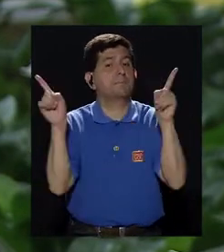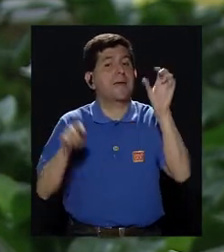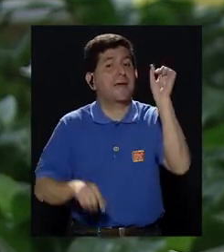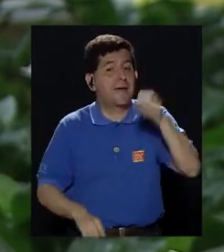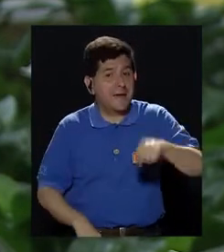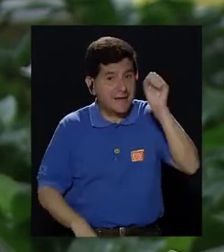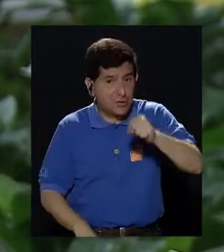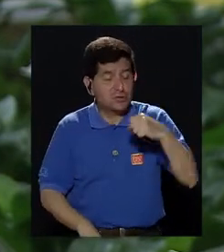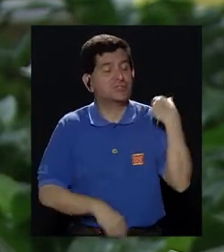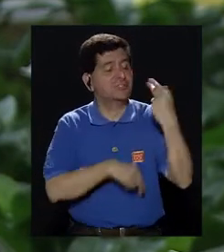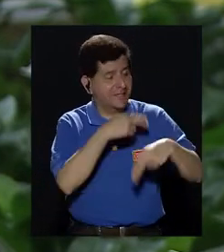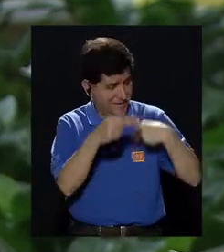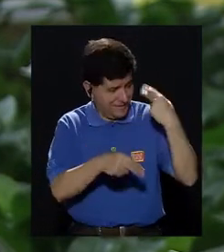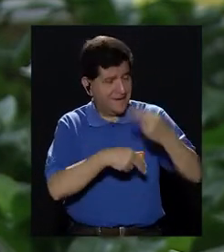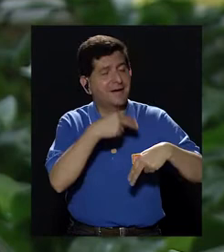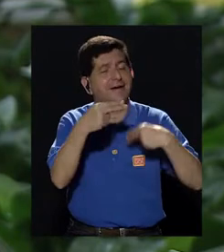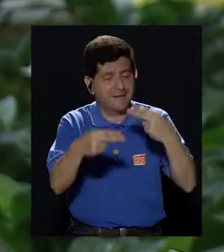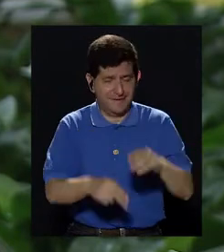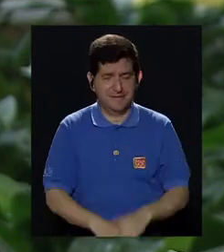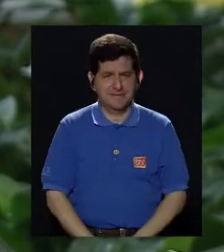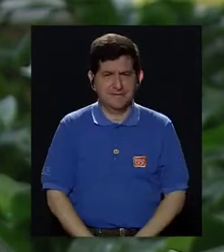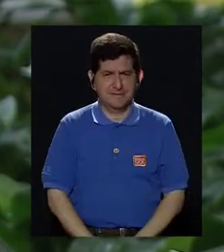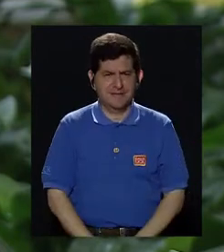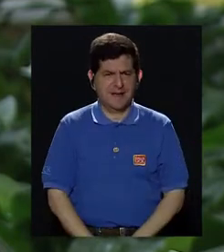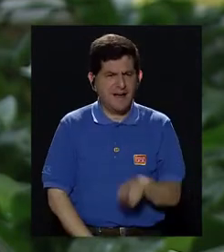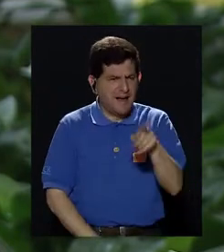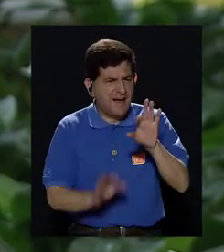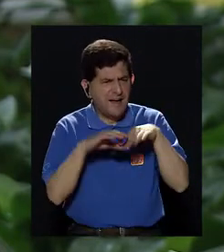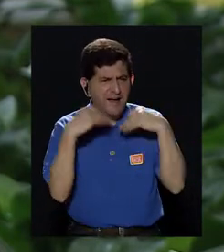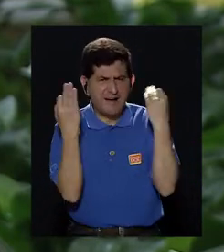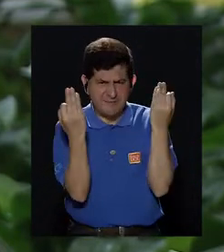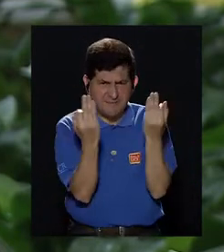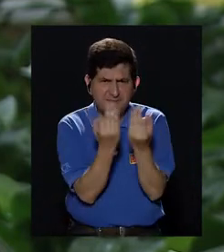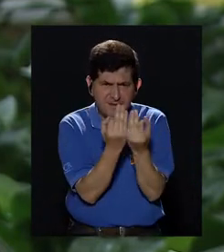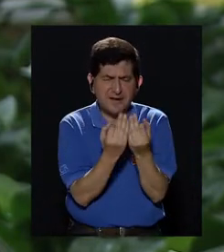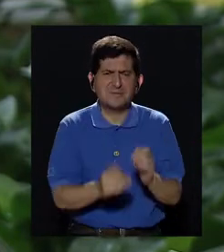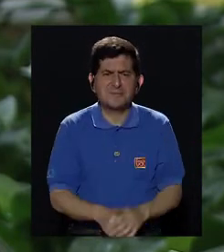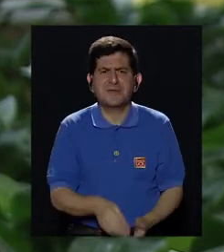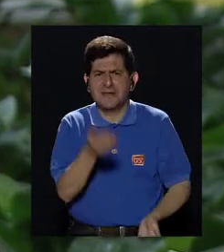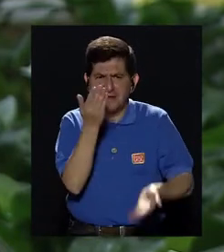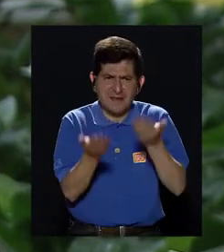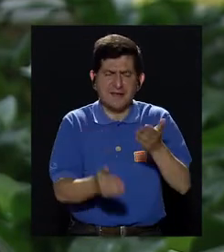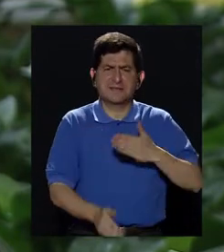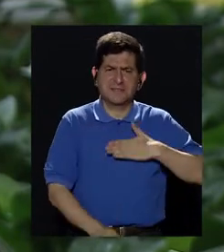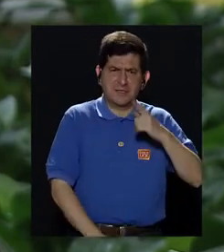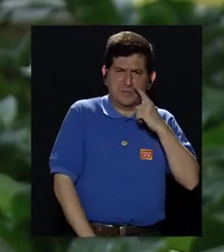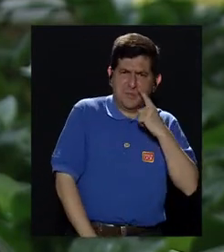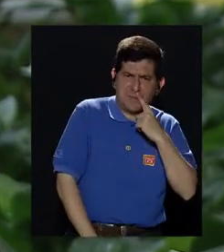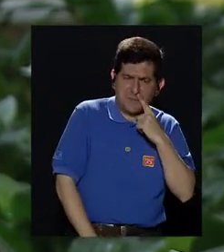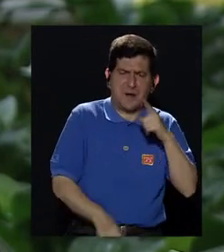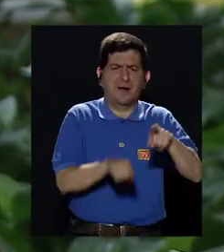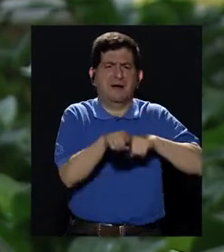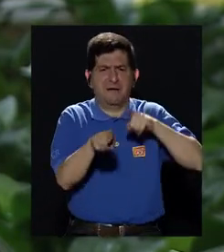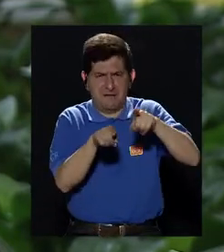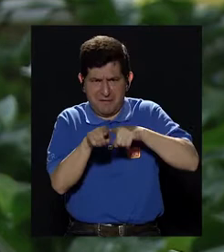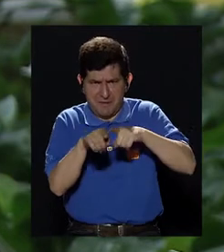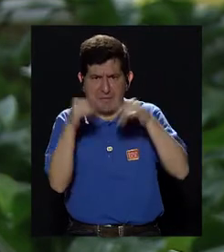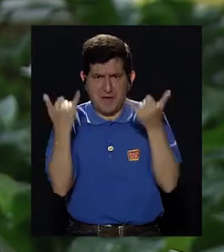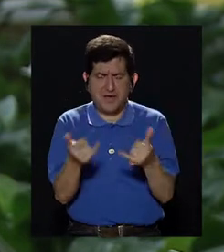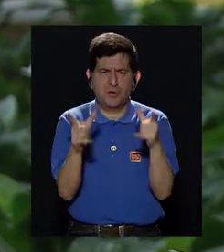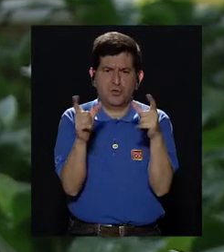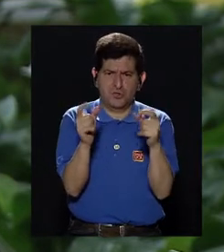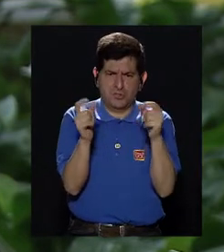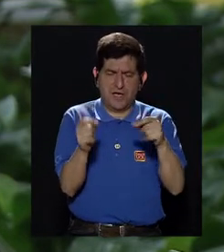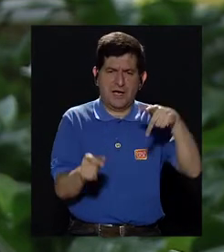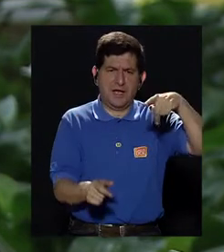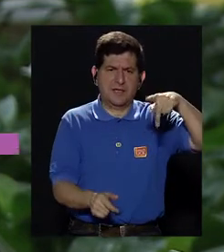pero sí desde el punto de vista de herencia. Entonces, se ha visto una forma familiar de cáncer de próstata en la cual, si mi padre o mis hermanos han tenido